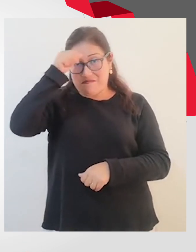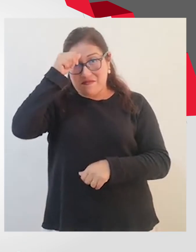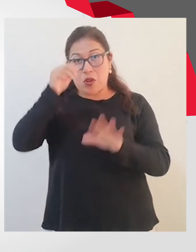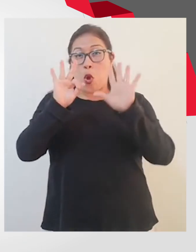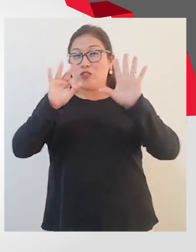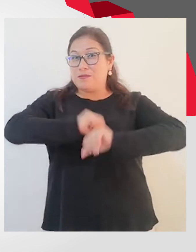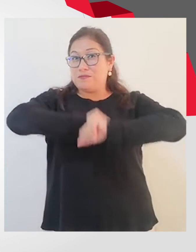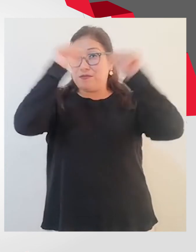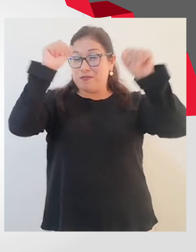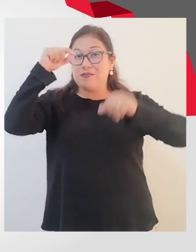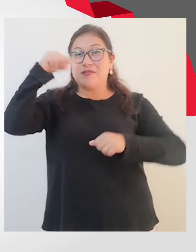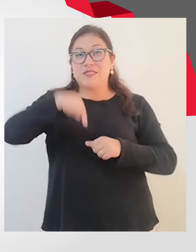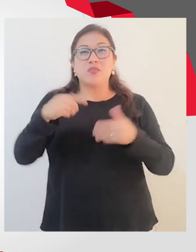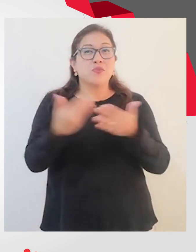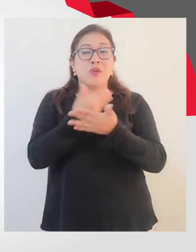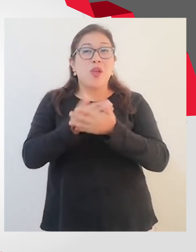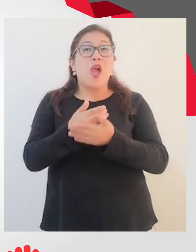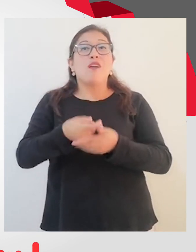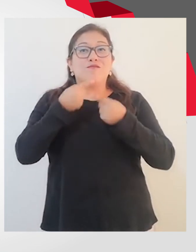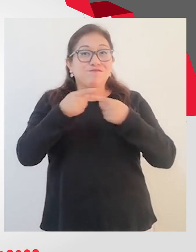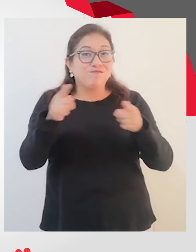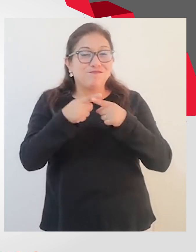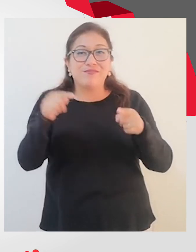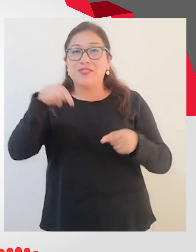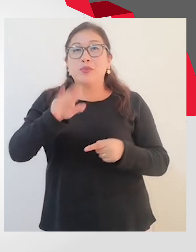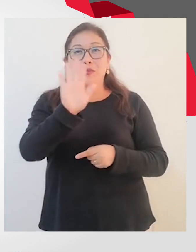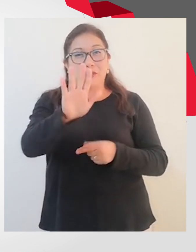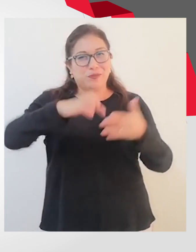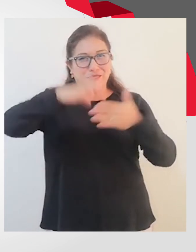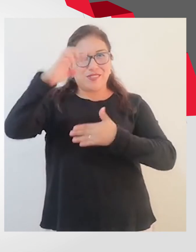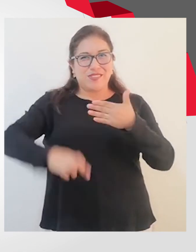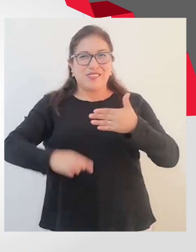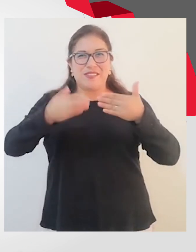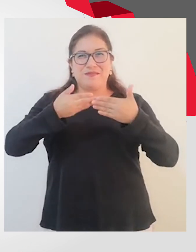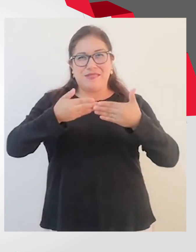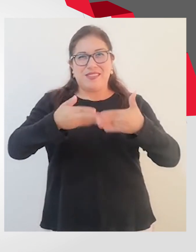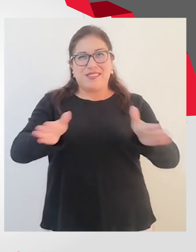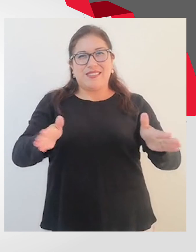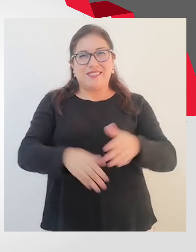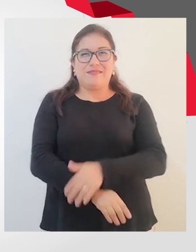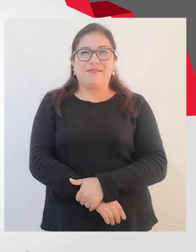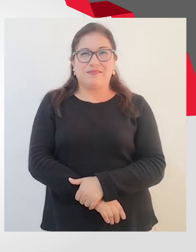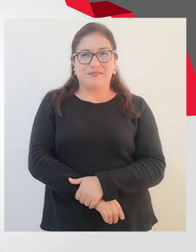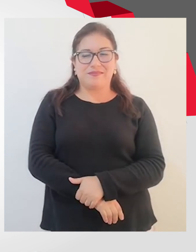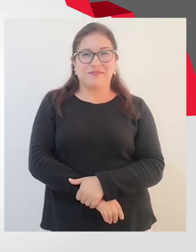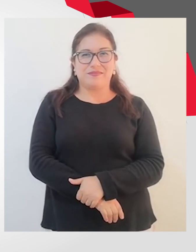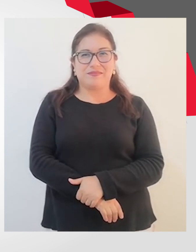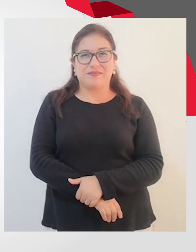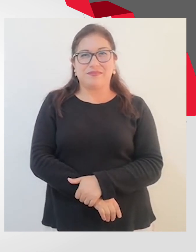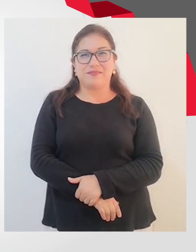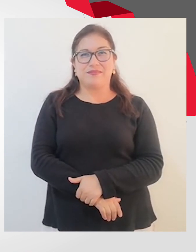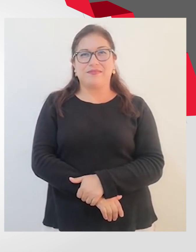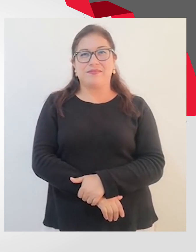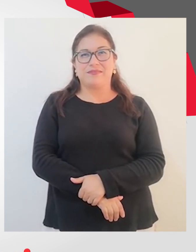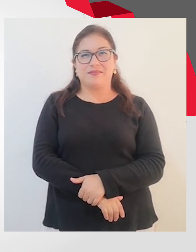domingo, 8 de la mañana, en una nueva edición de este subprograma Sin Barreras.